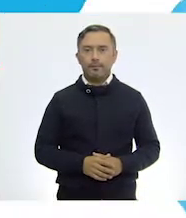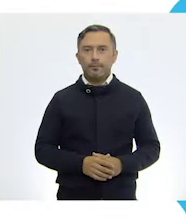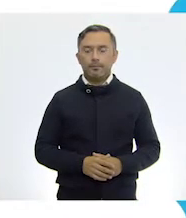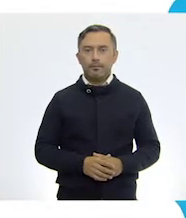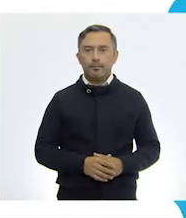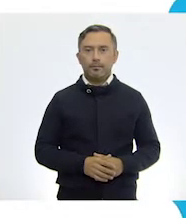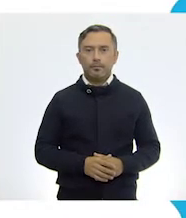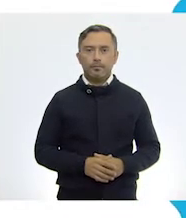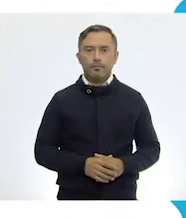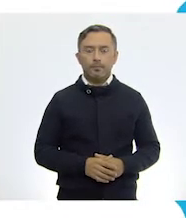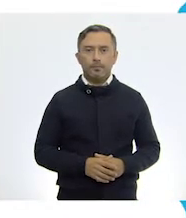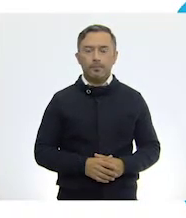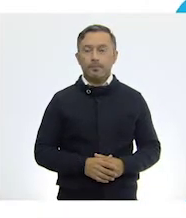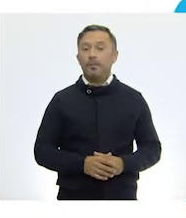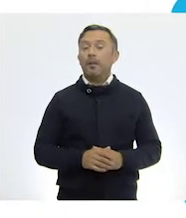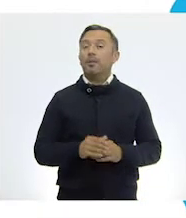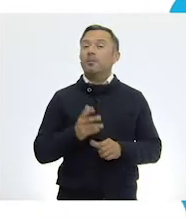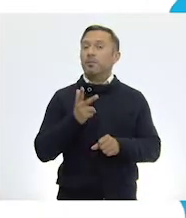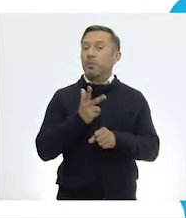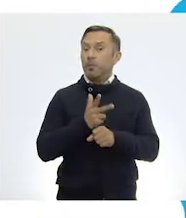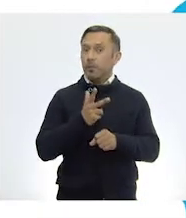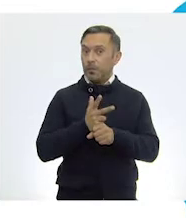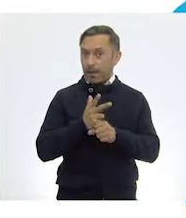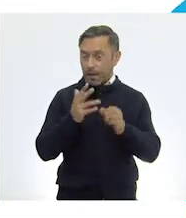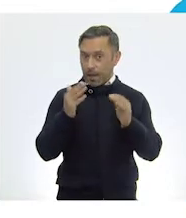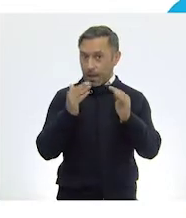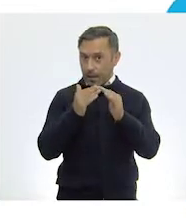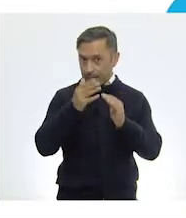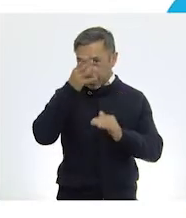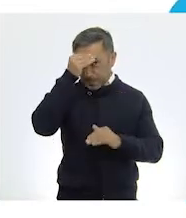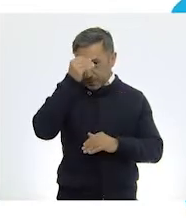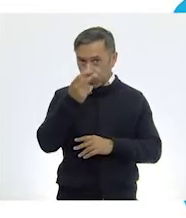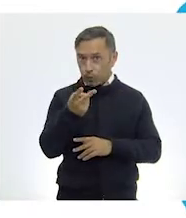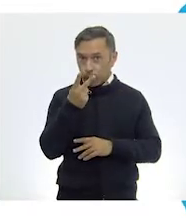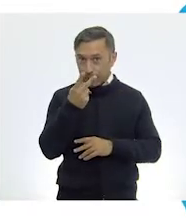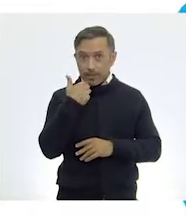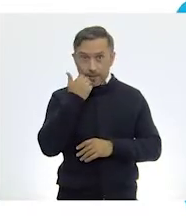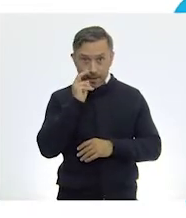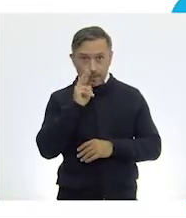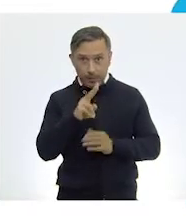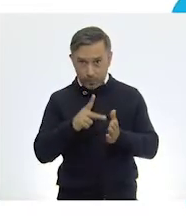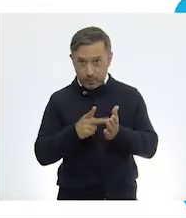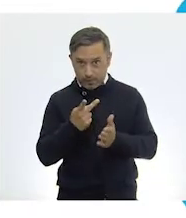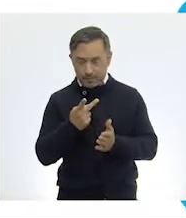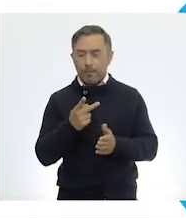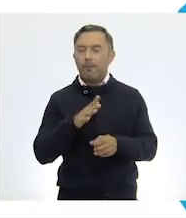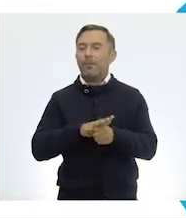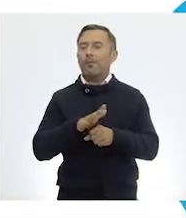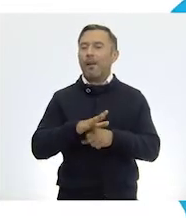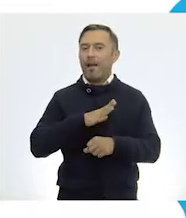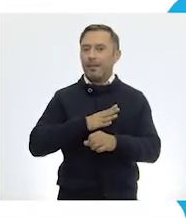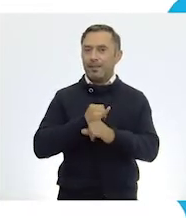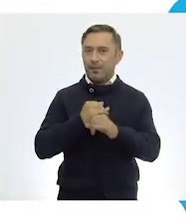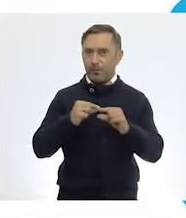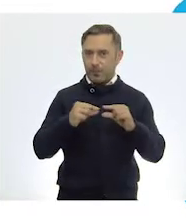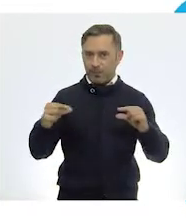Si quieres volver a ver los programas de Aprende en Casa 2, los puedes encontrar en la siguiente liga.